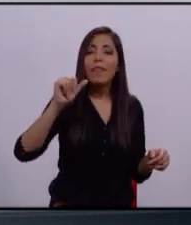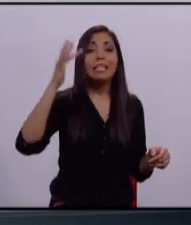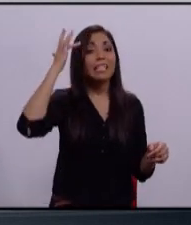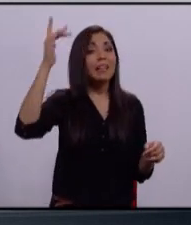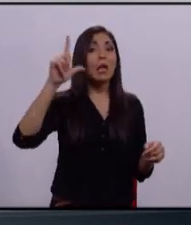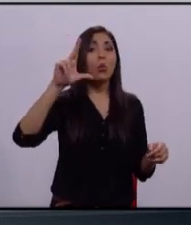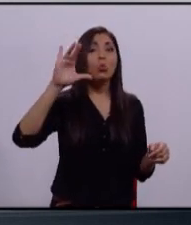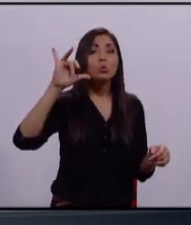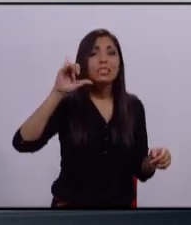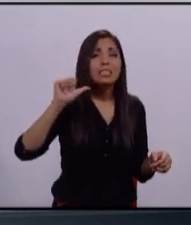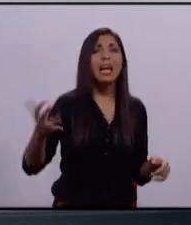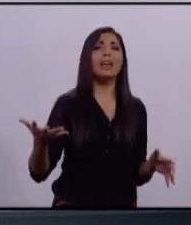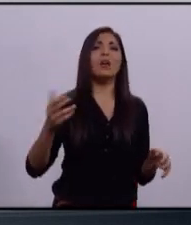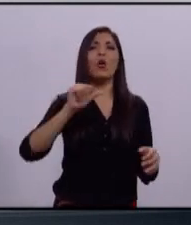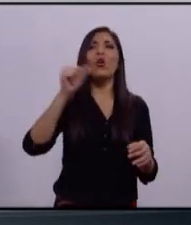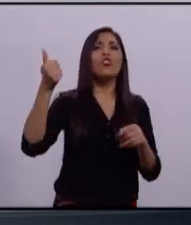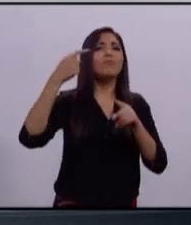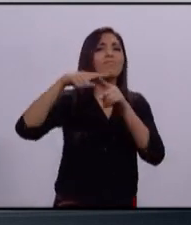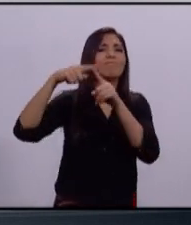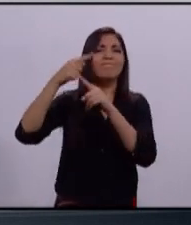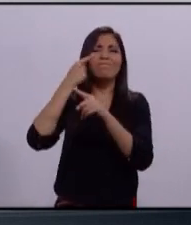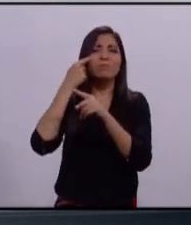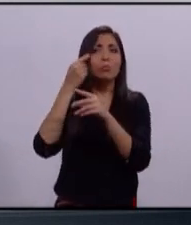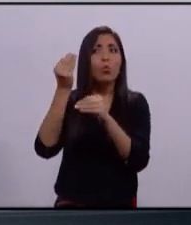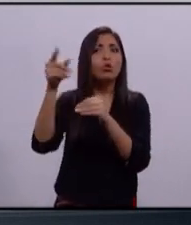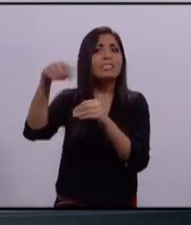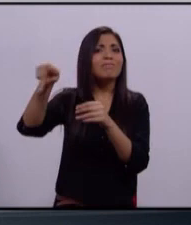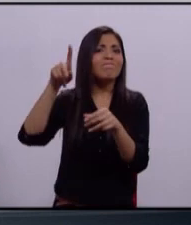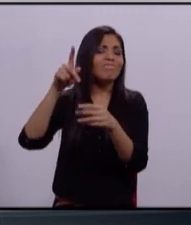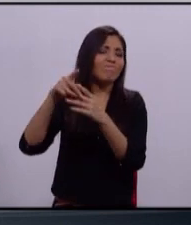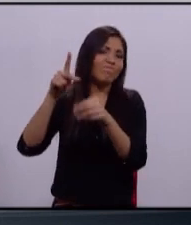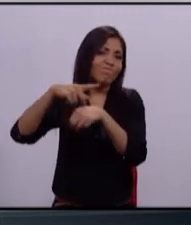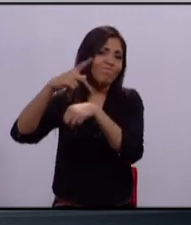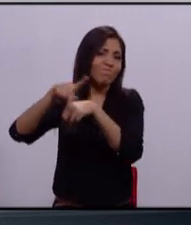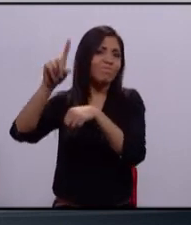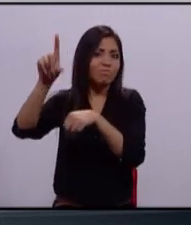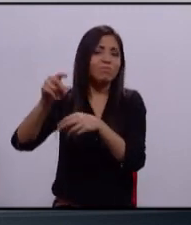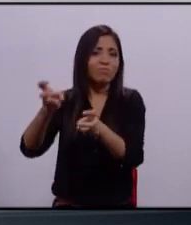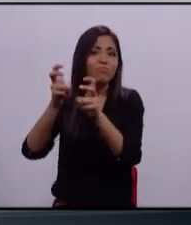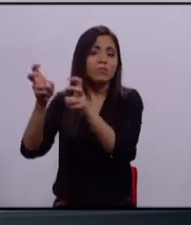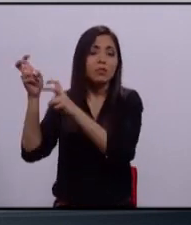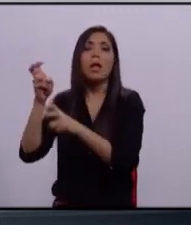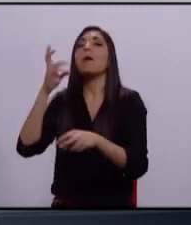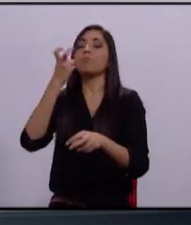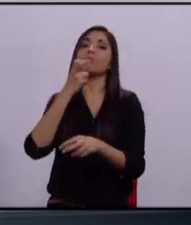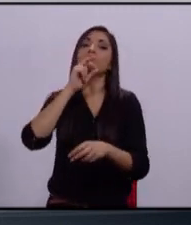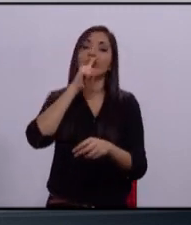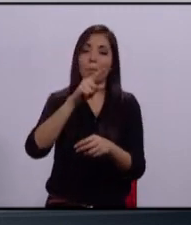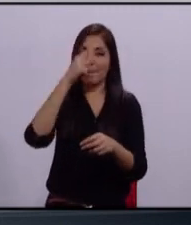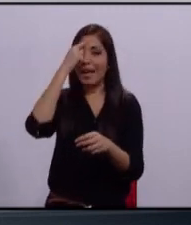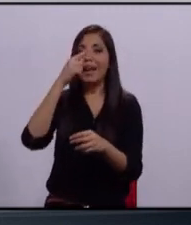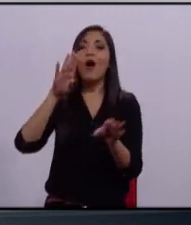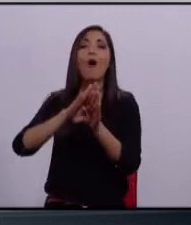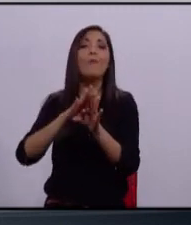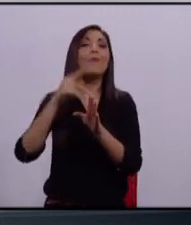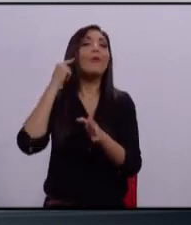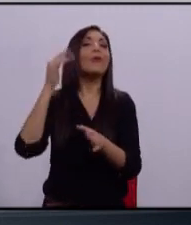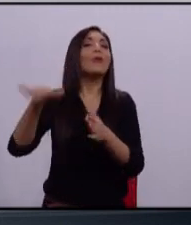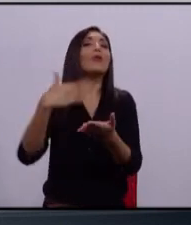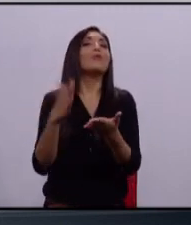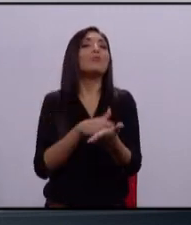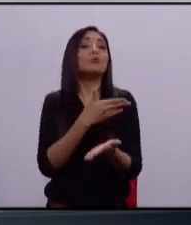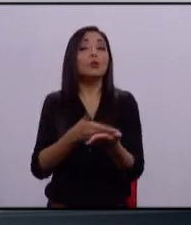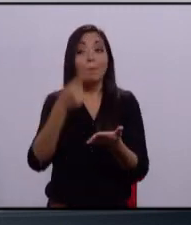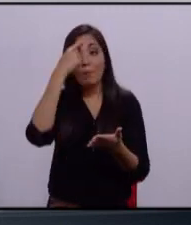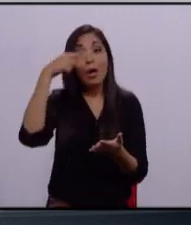Lucía y en las colonias con mayor índice delictivo, vamos a generar ahí esas sinfónicas en donde las niñas, los